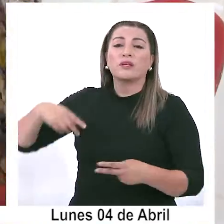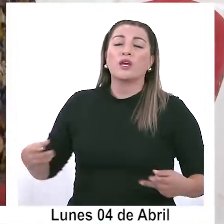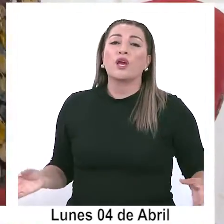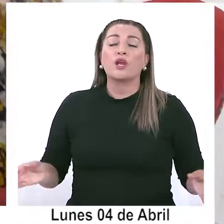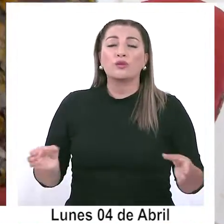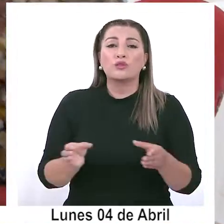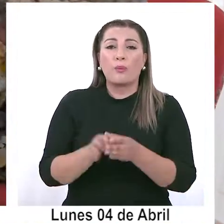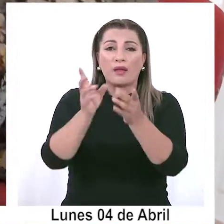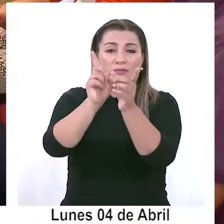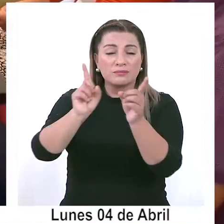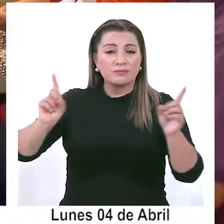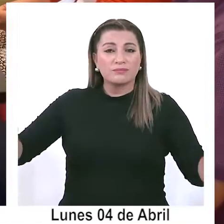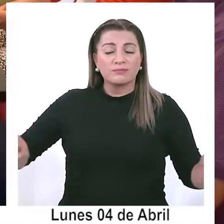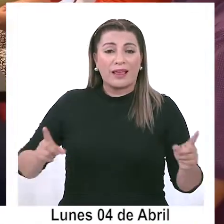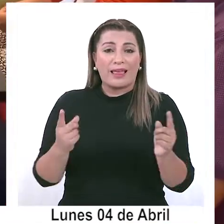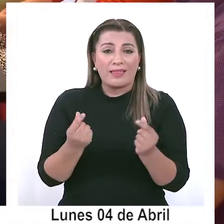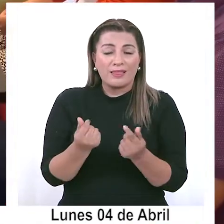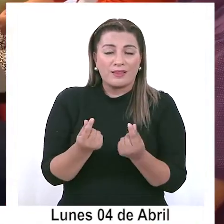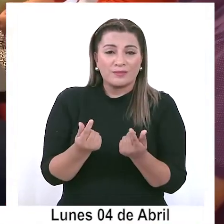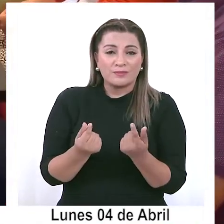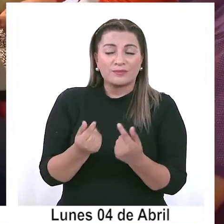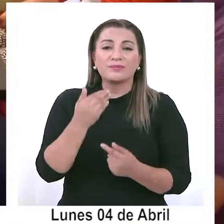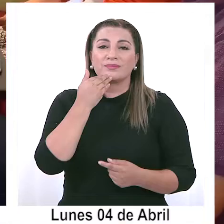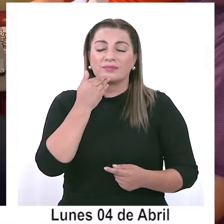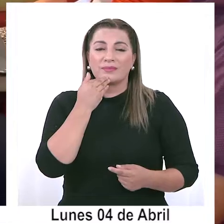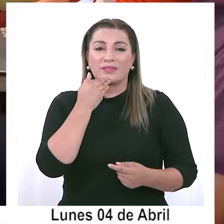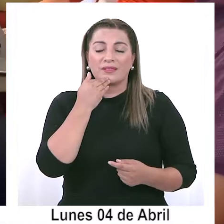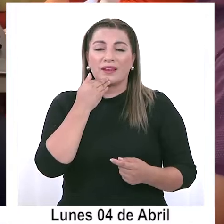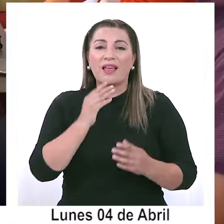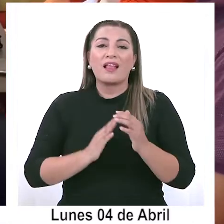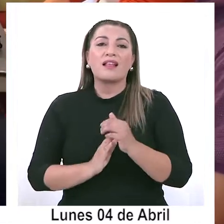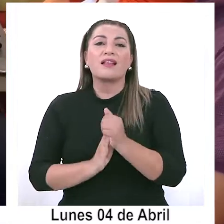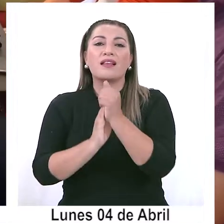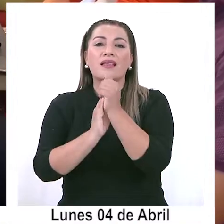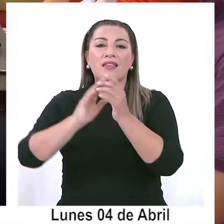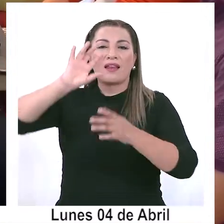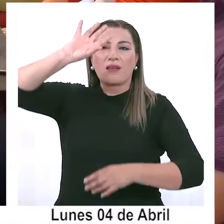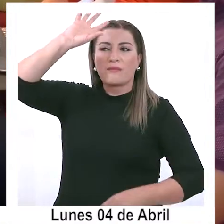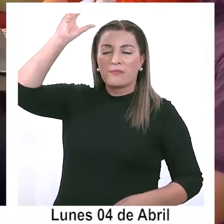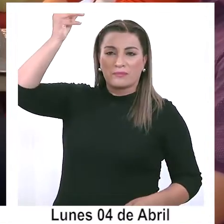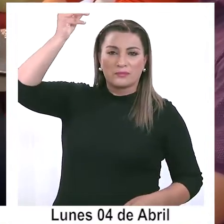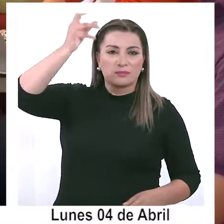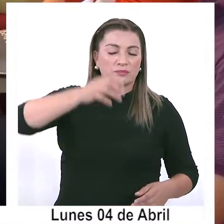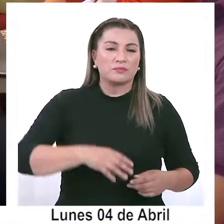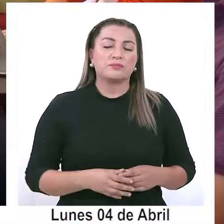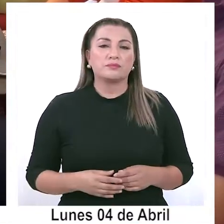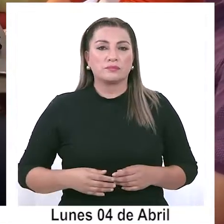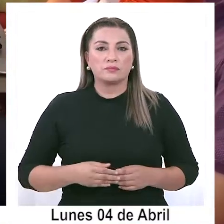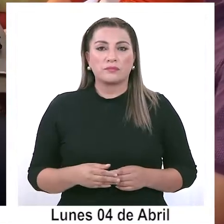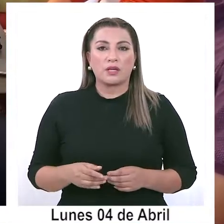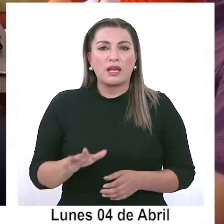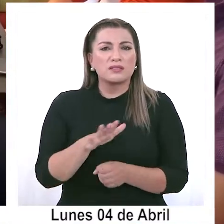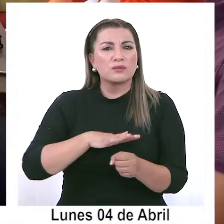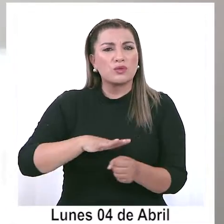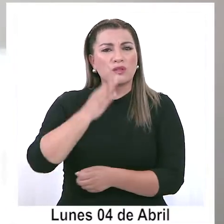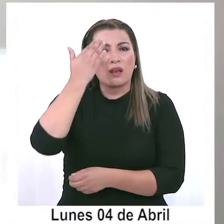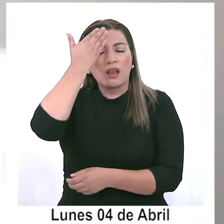Partido por la Democracia en Economía y el Partido Liberal en Medio Ambiente. Y es preocupante,